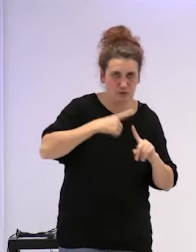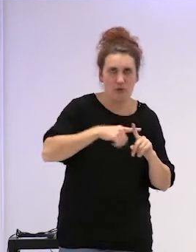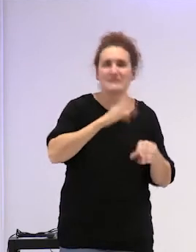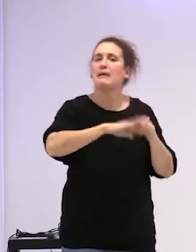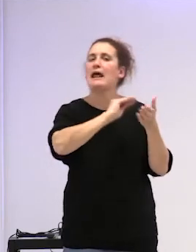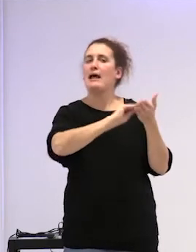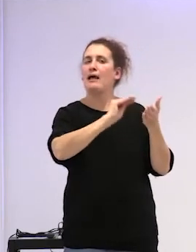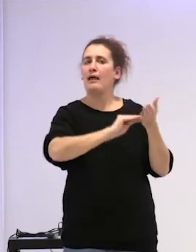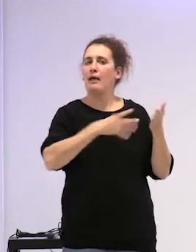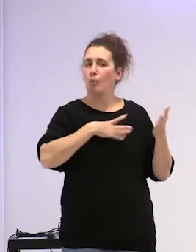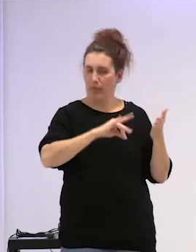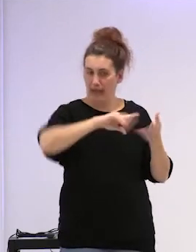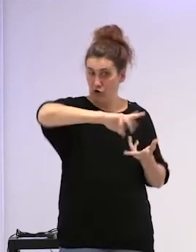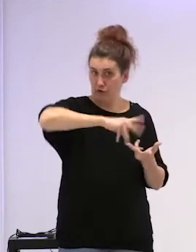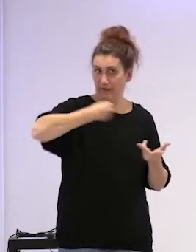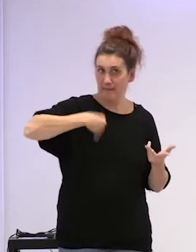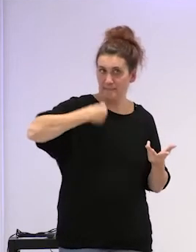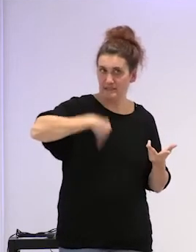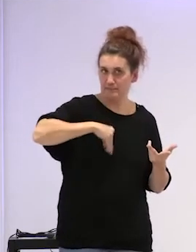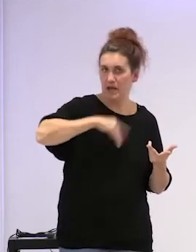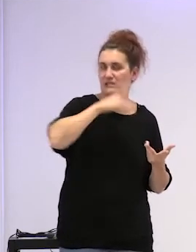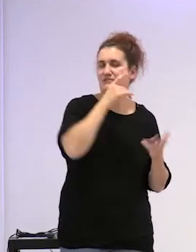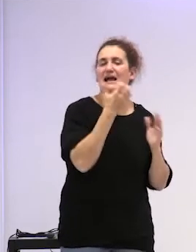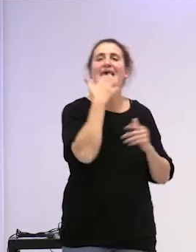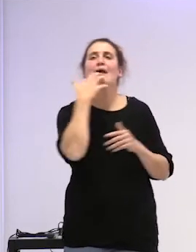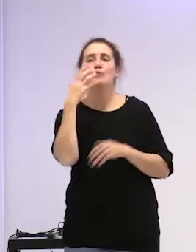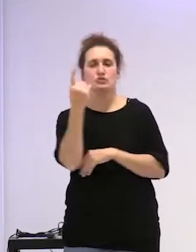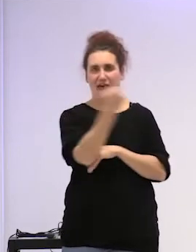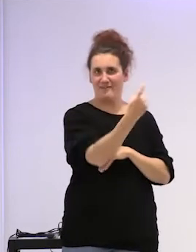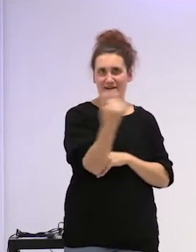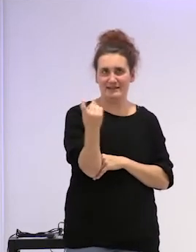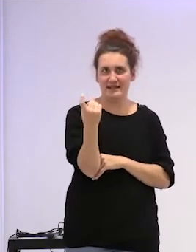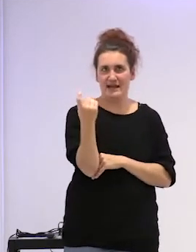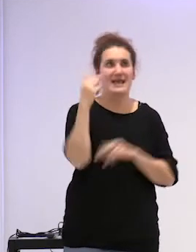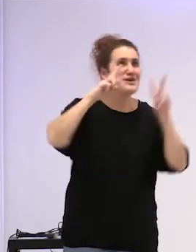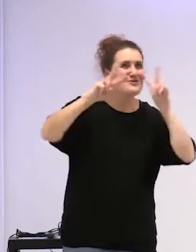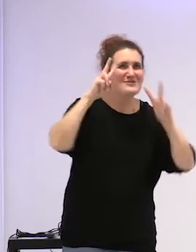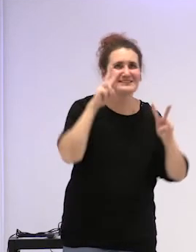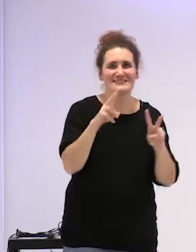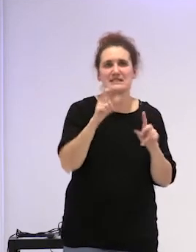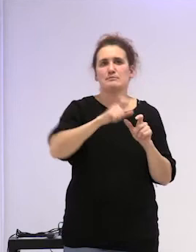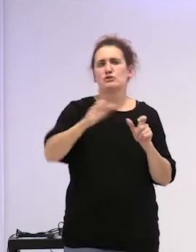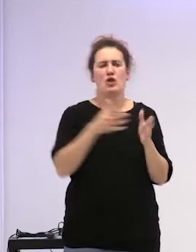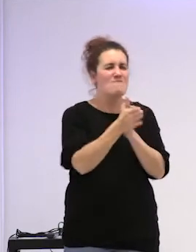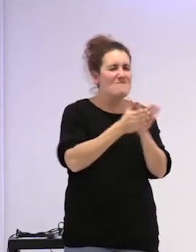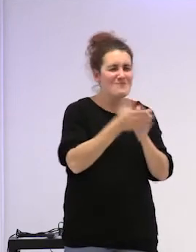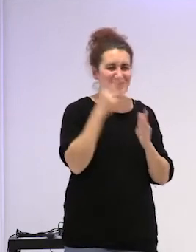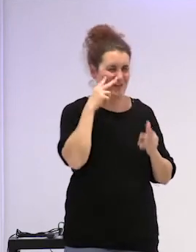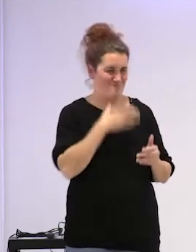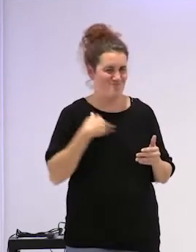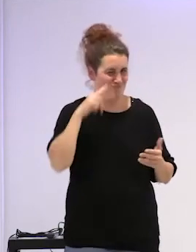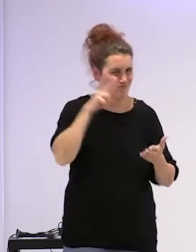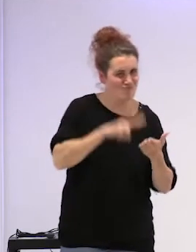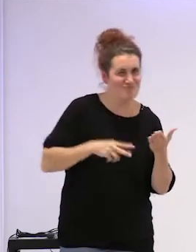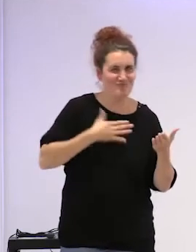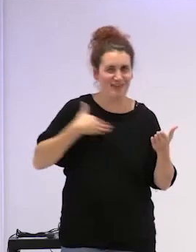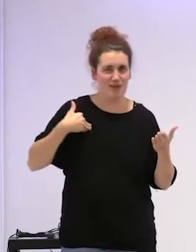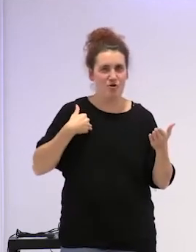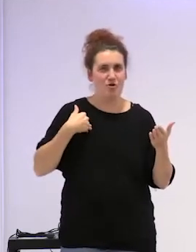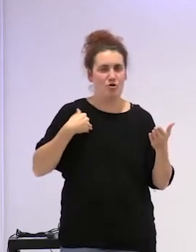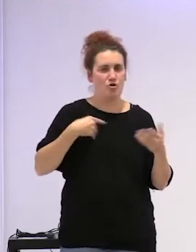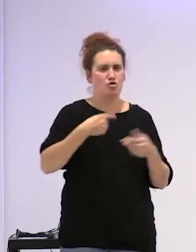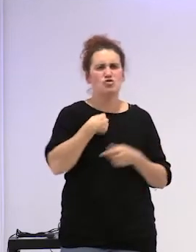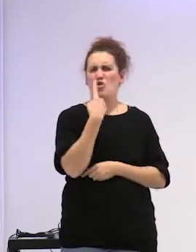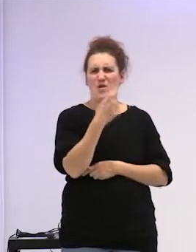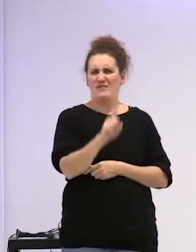escribir esa noticia y que tenga unas visitas brutales porque claro es súper morboso todo esto yo no necesito